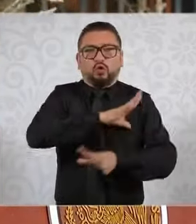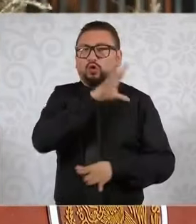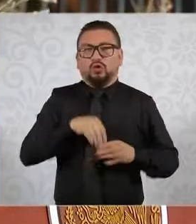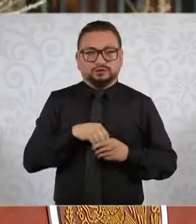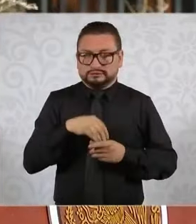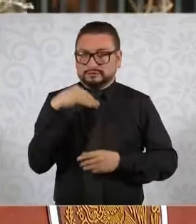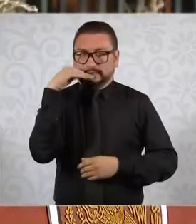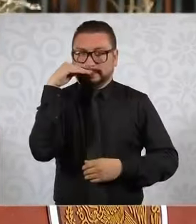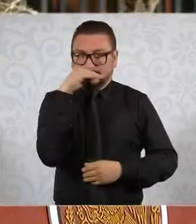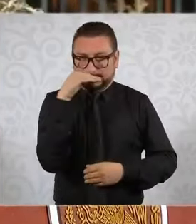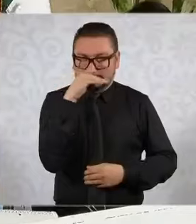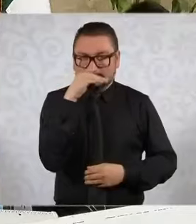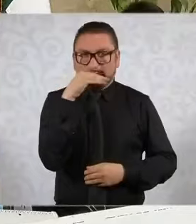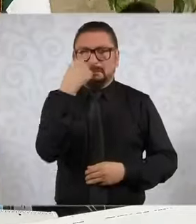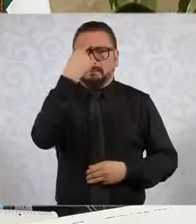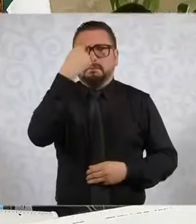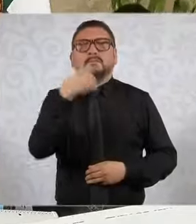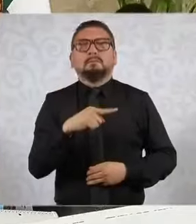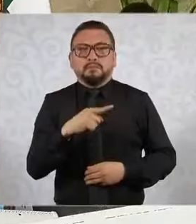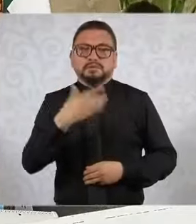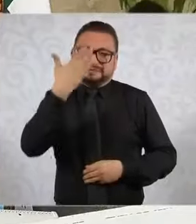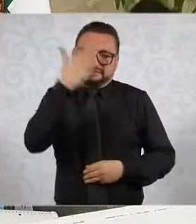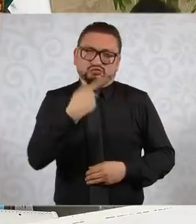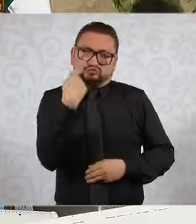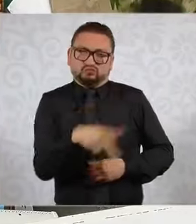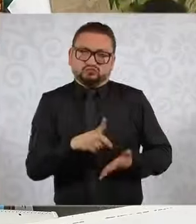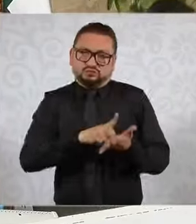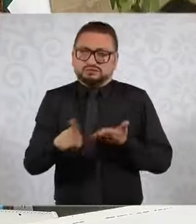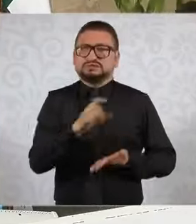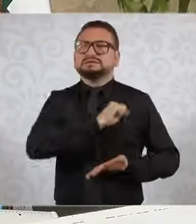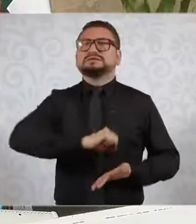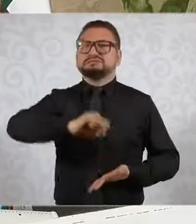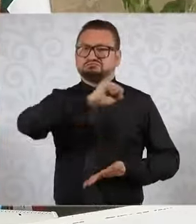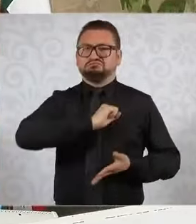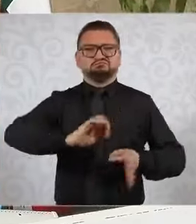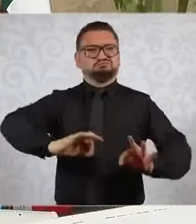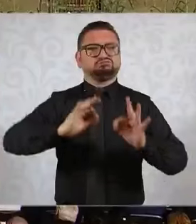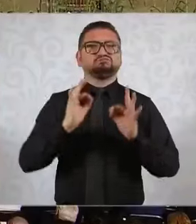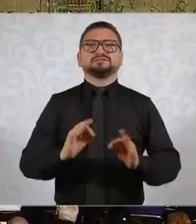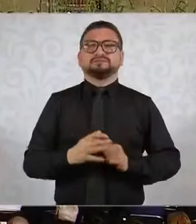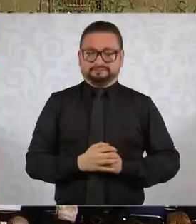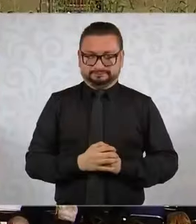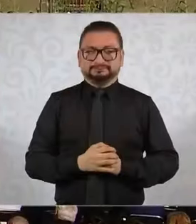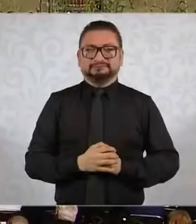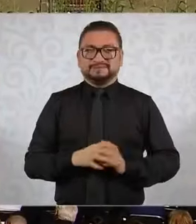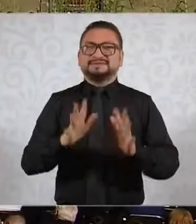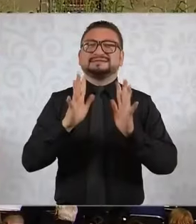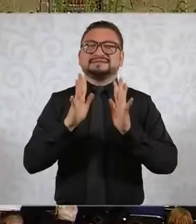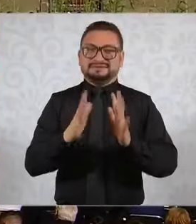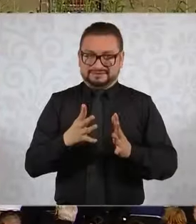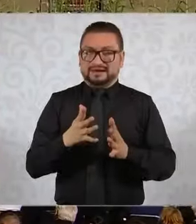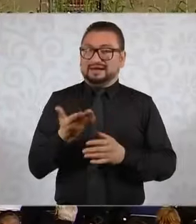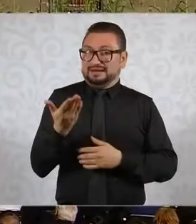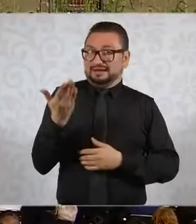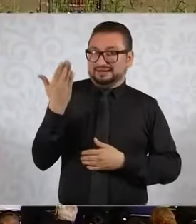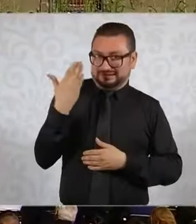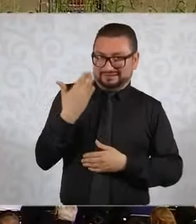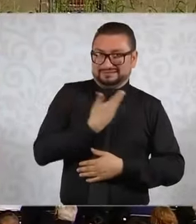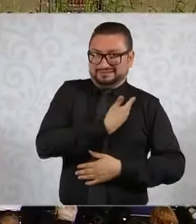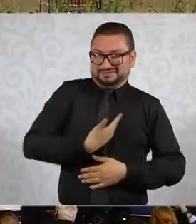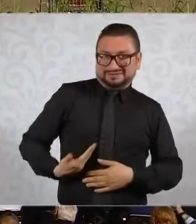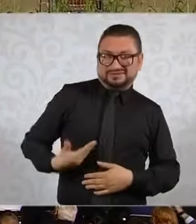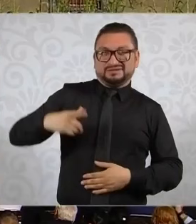para hacer efectivo el derecho a la salud. Ya inició el presidente y todos los